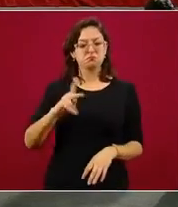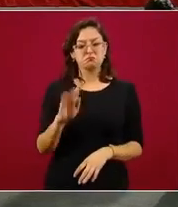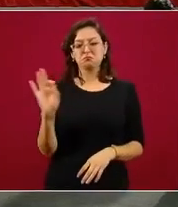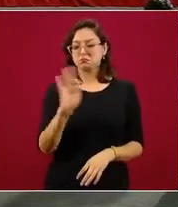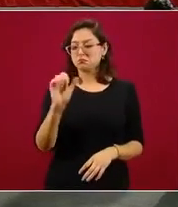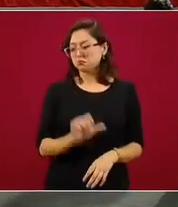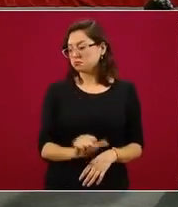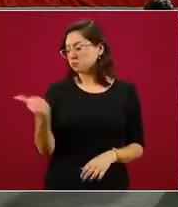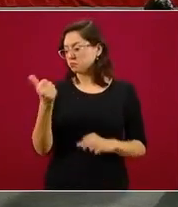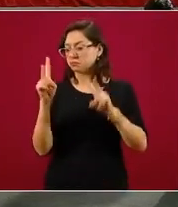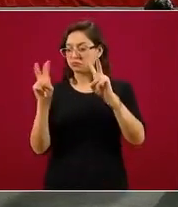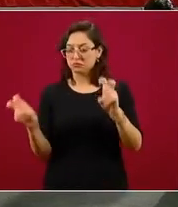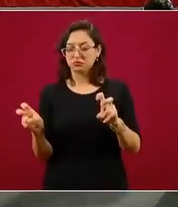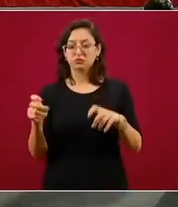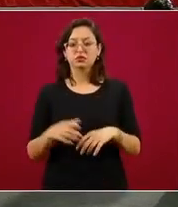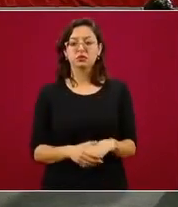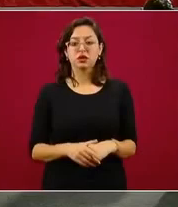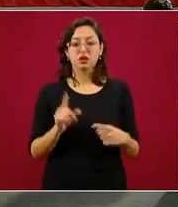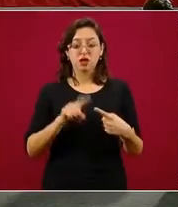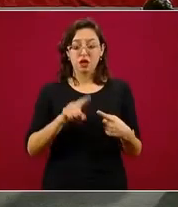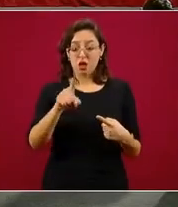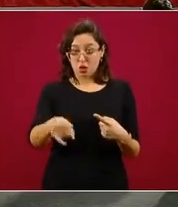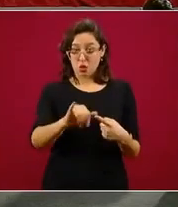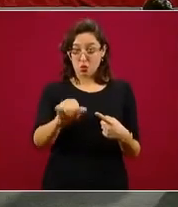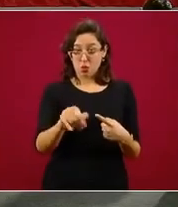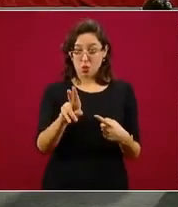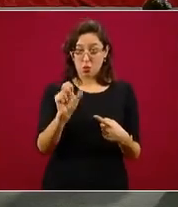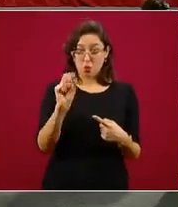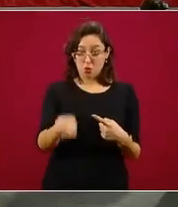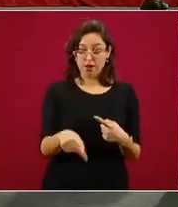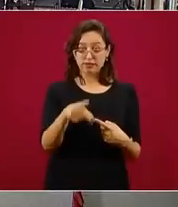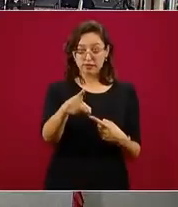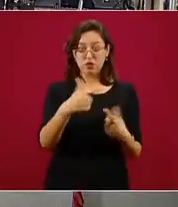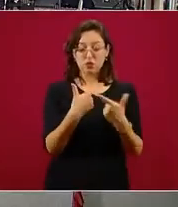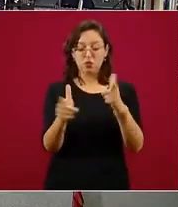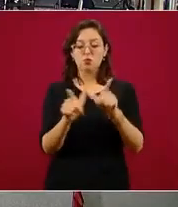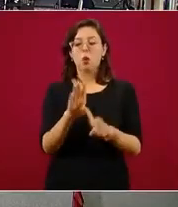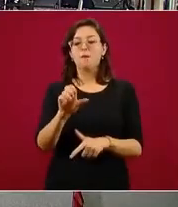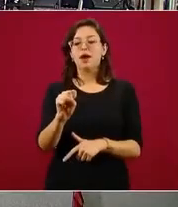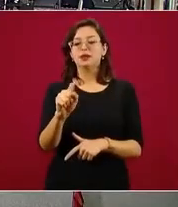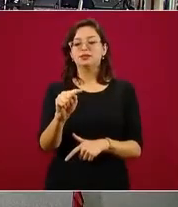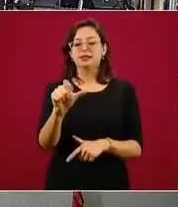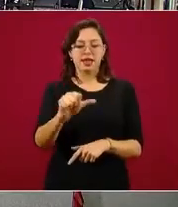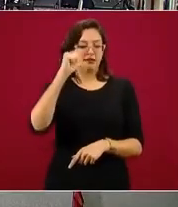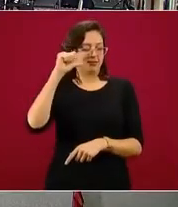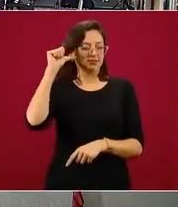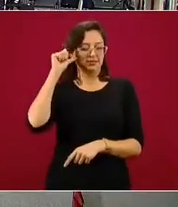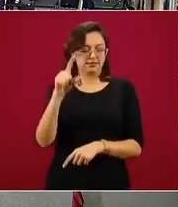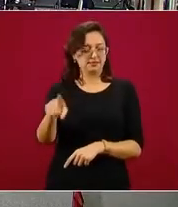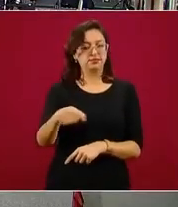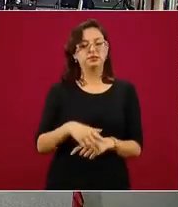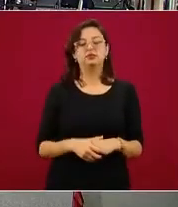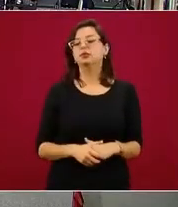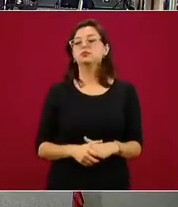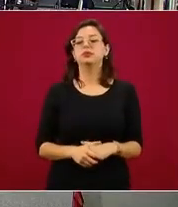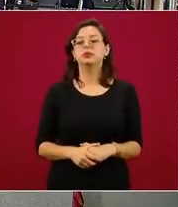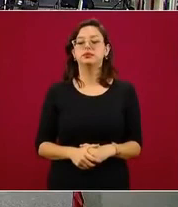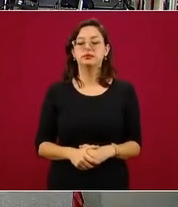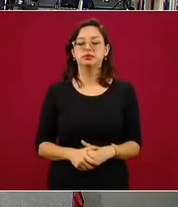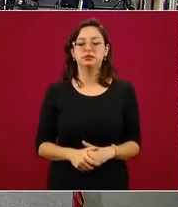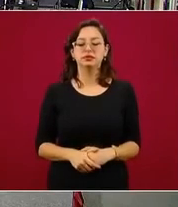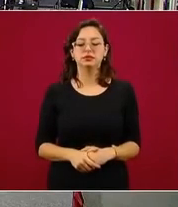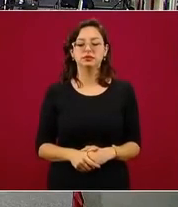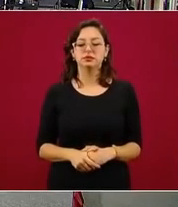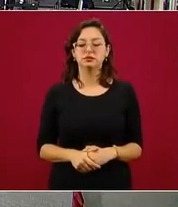consideren que hay que tratar. Quedó pendiente Juan Hernández, de Grupo Basta, desde ayer. Sí, buenas